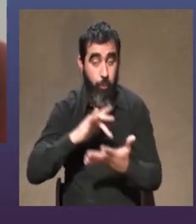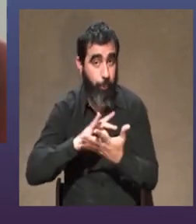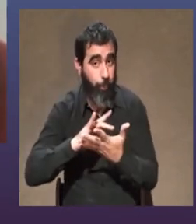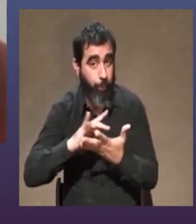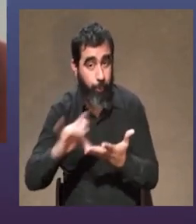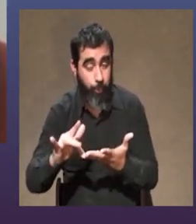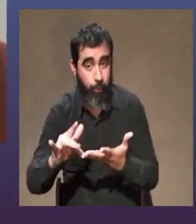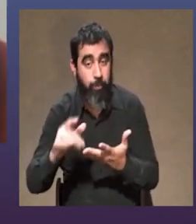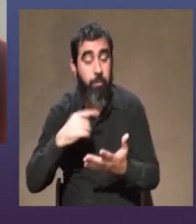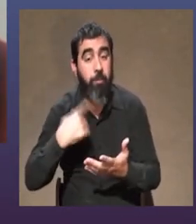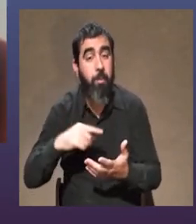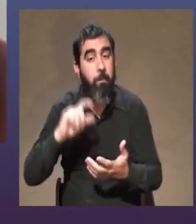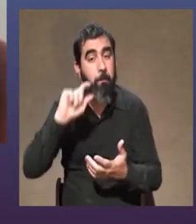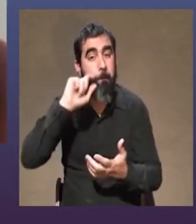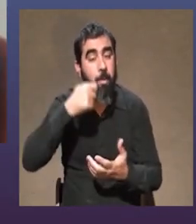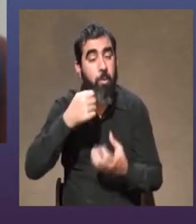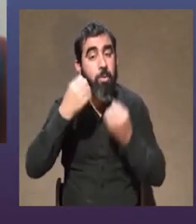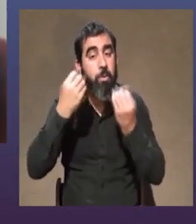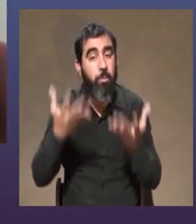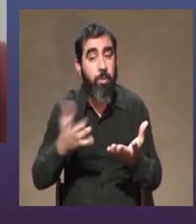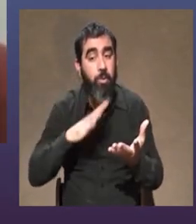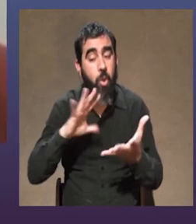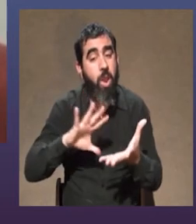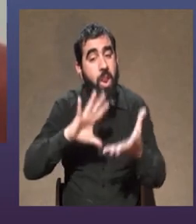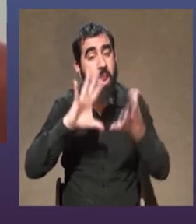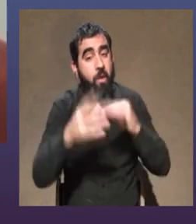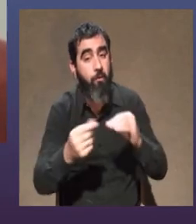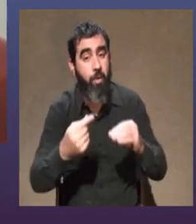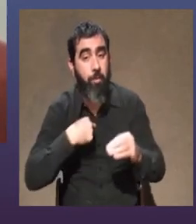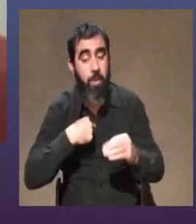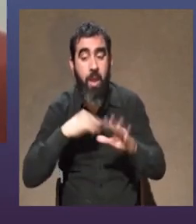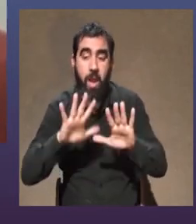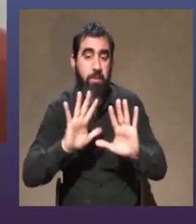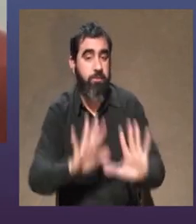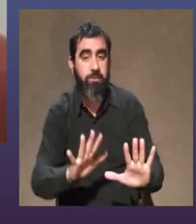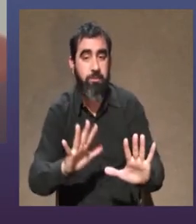y me gusta porque capaz que mi estilo es un poco quedarme en blanco